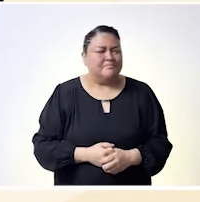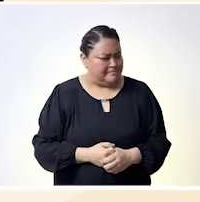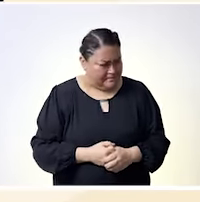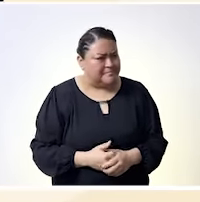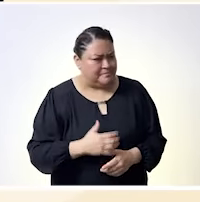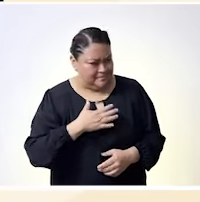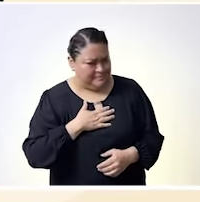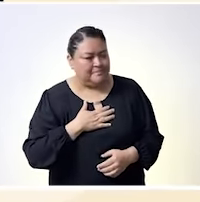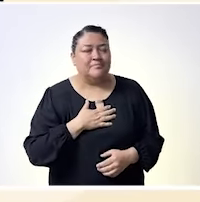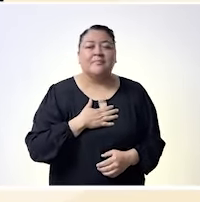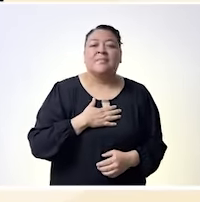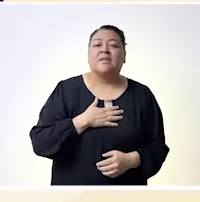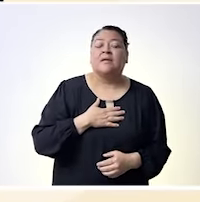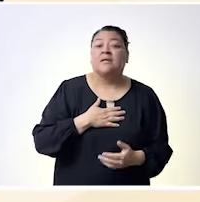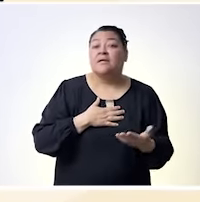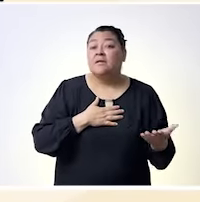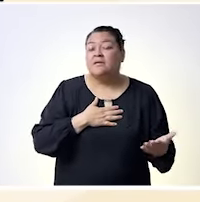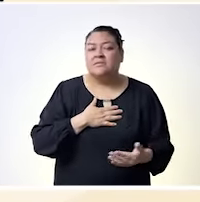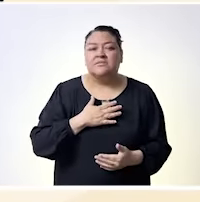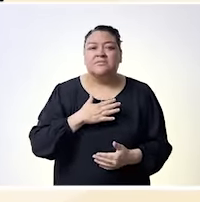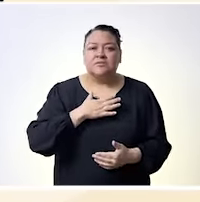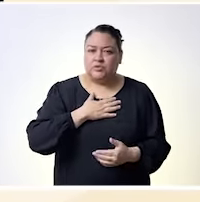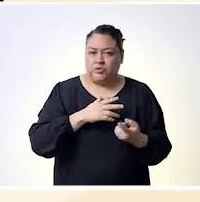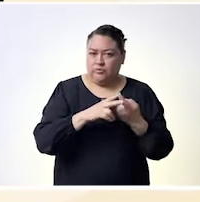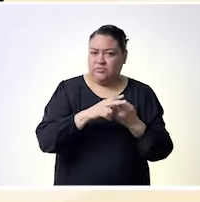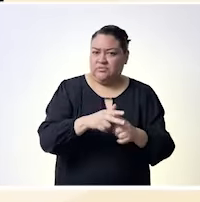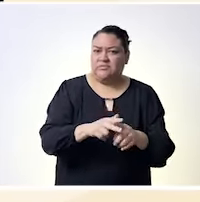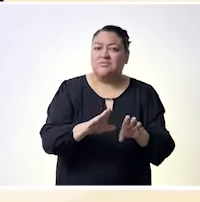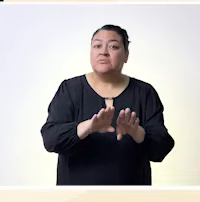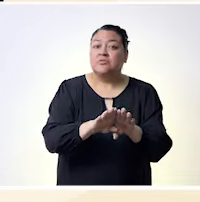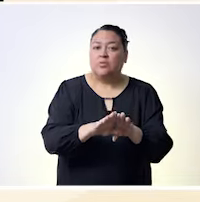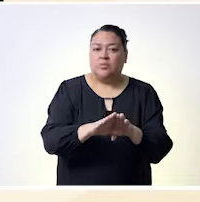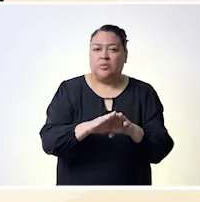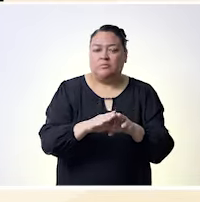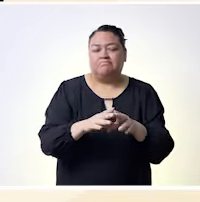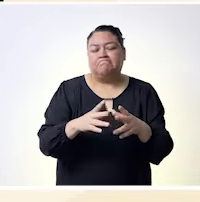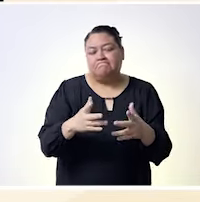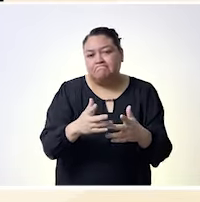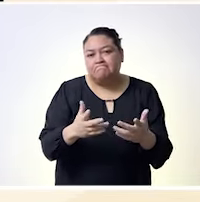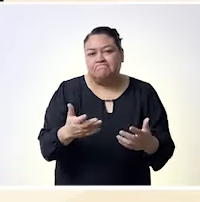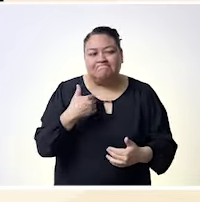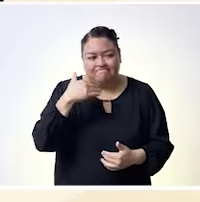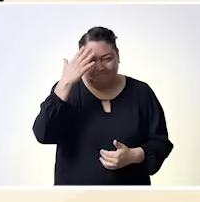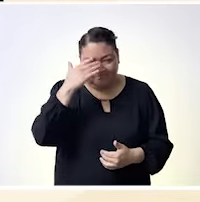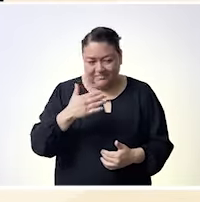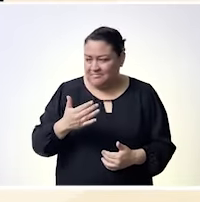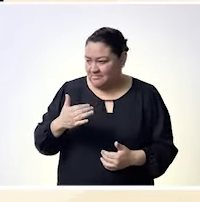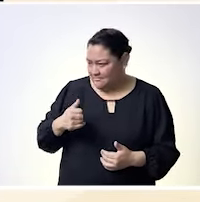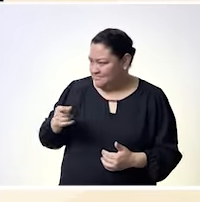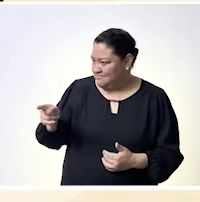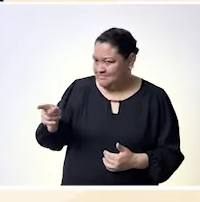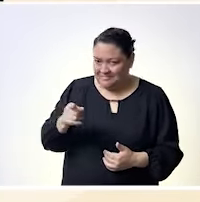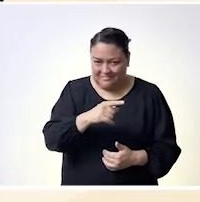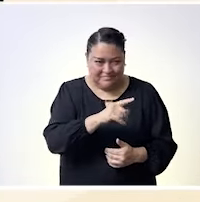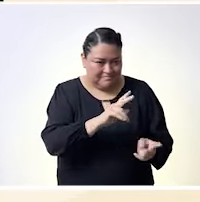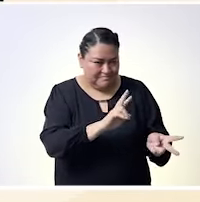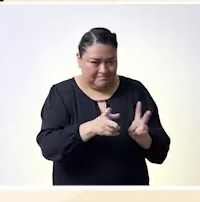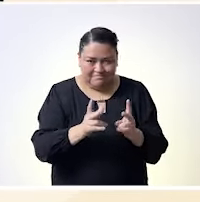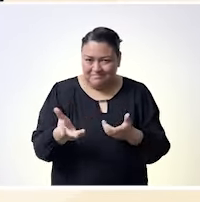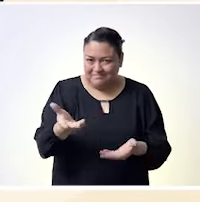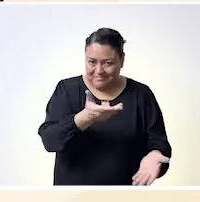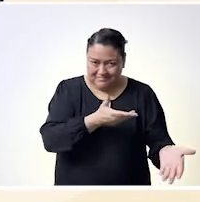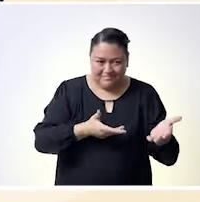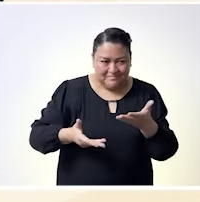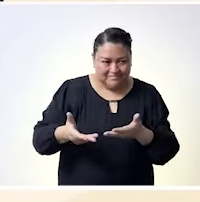peleándose con Juan Jacobo Rousseau en fin aquí en México en 1916 aquellas mujeres que se dieron cita en Yucatán para tener